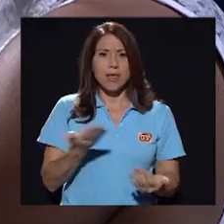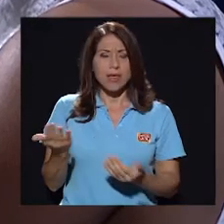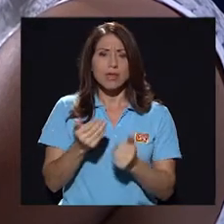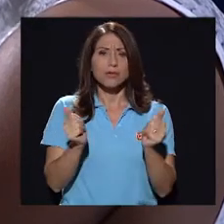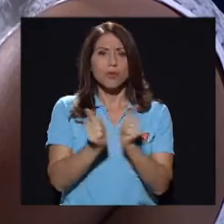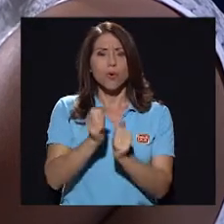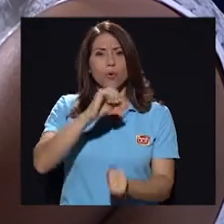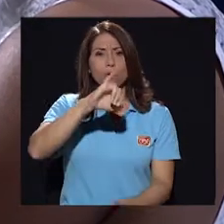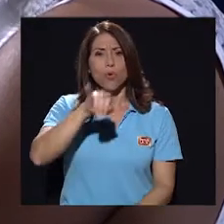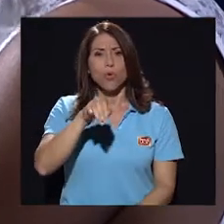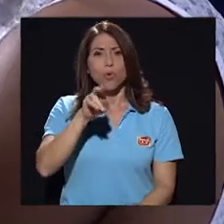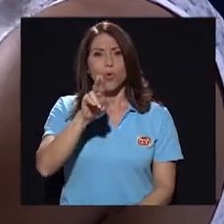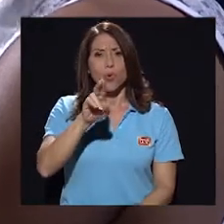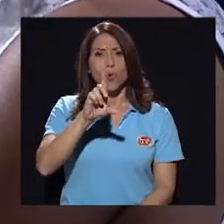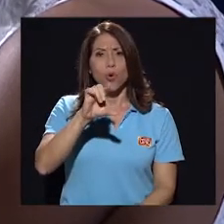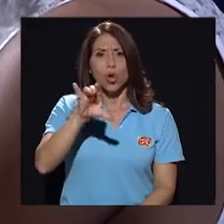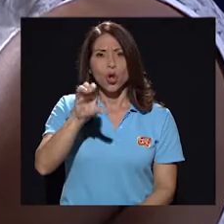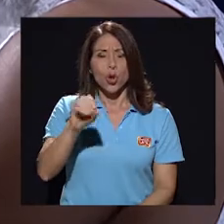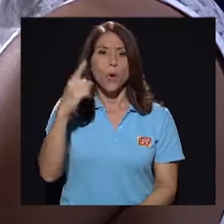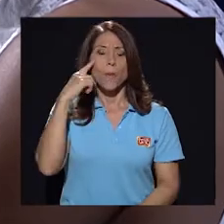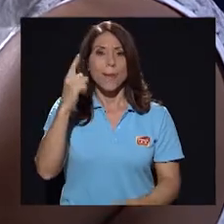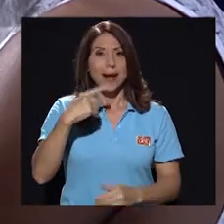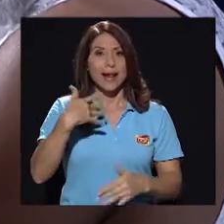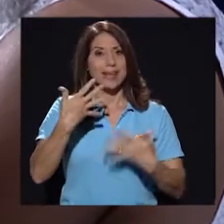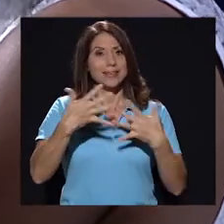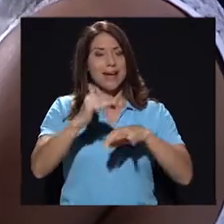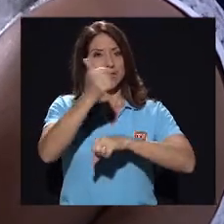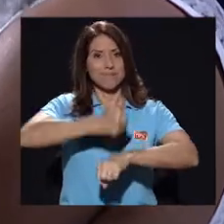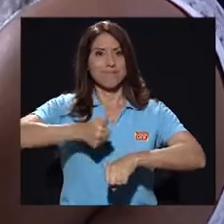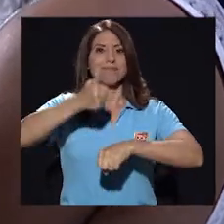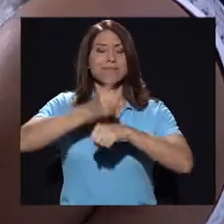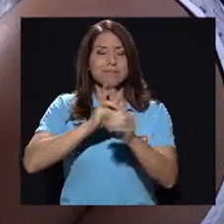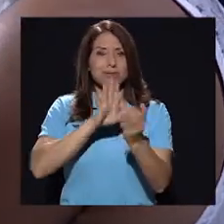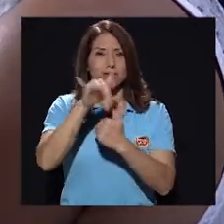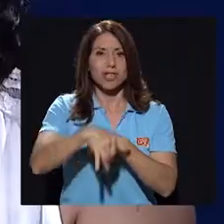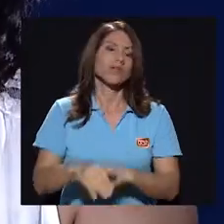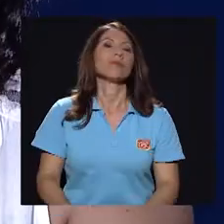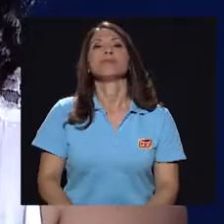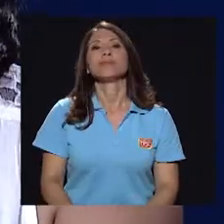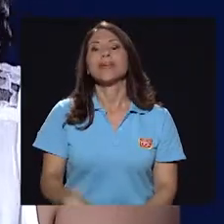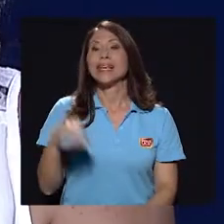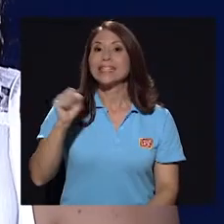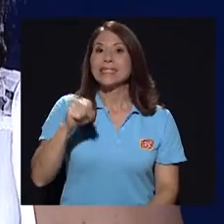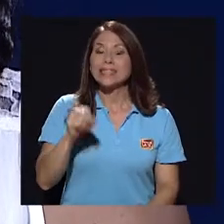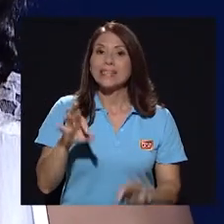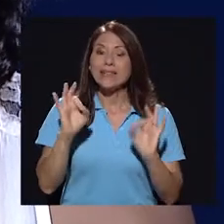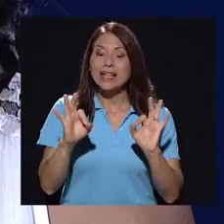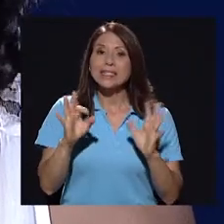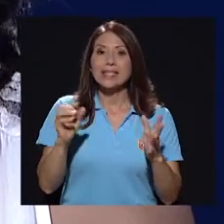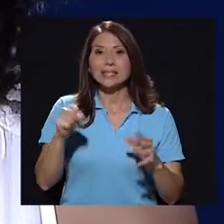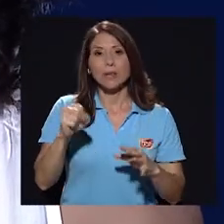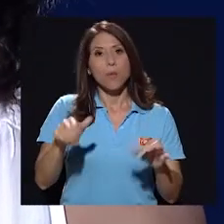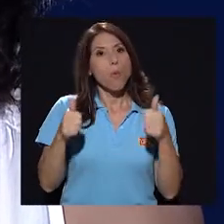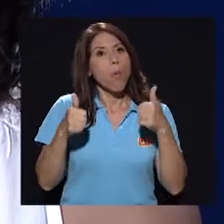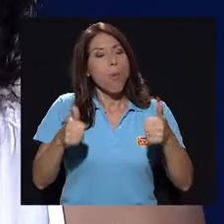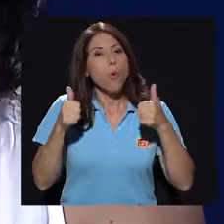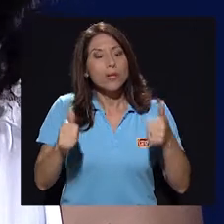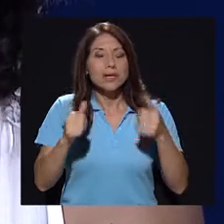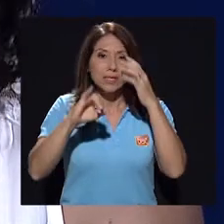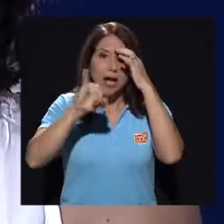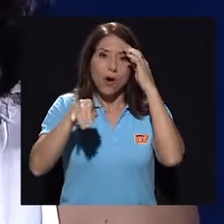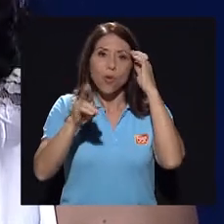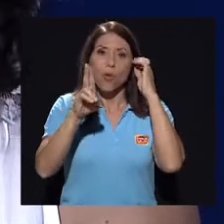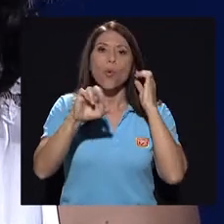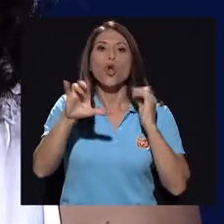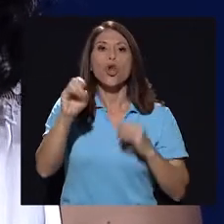y Julio y para que se llegara a concretar ya este proyecto. Sí, vieras que, bueno, por dicha, Julio es una